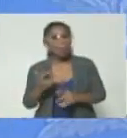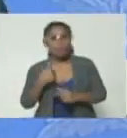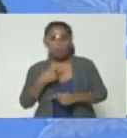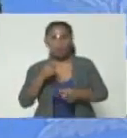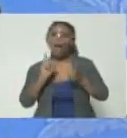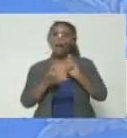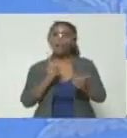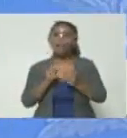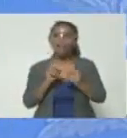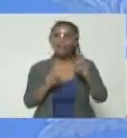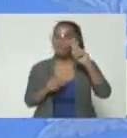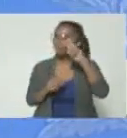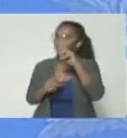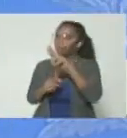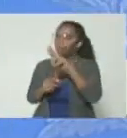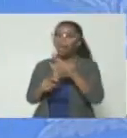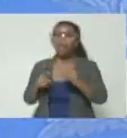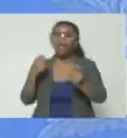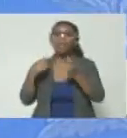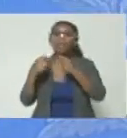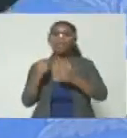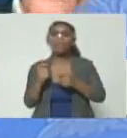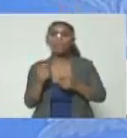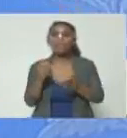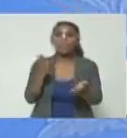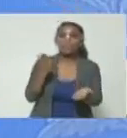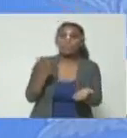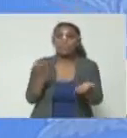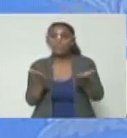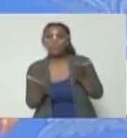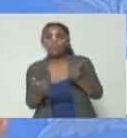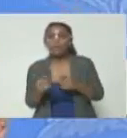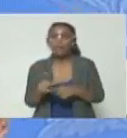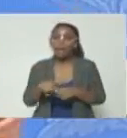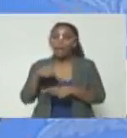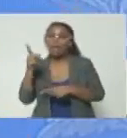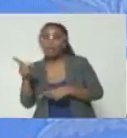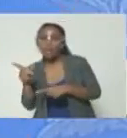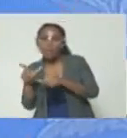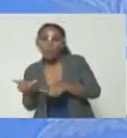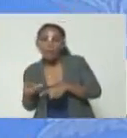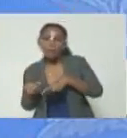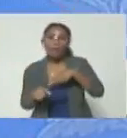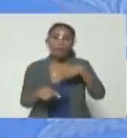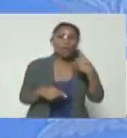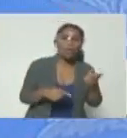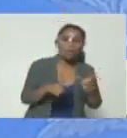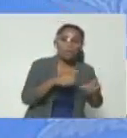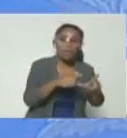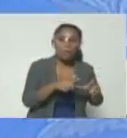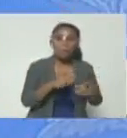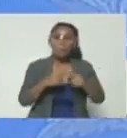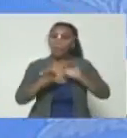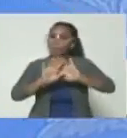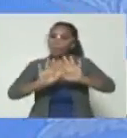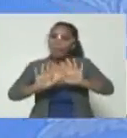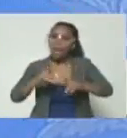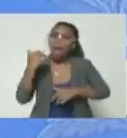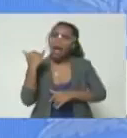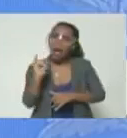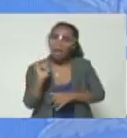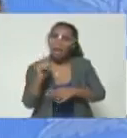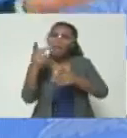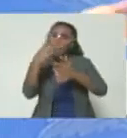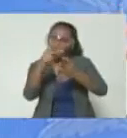veo que si las negociaciones pendulares, en tal sitio, en tal otro, pero si ya tenemos varios